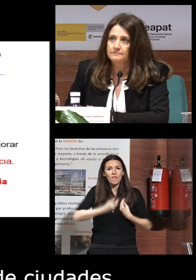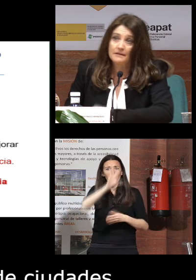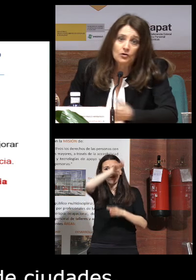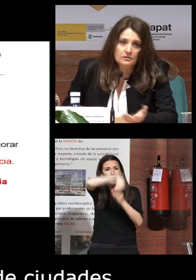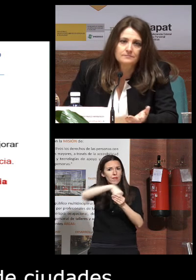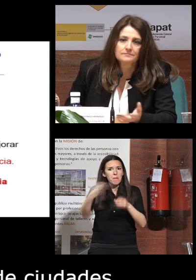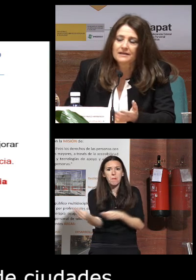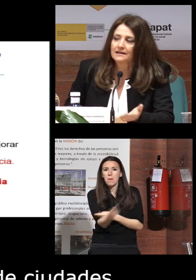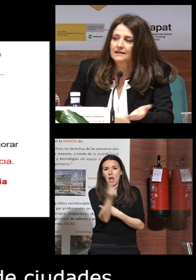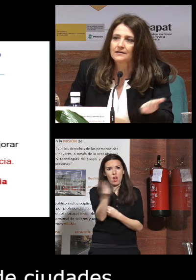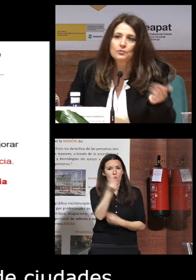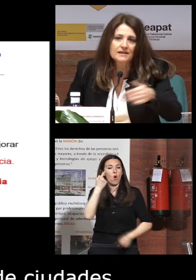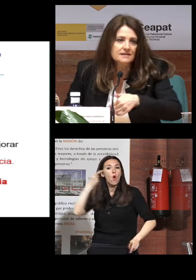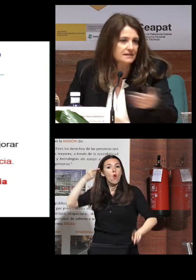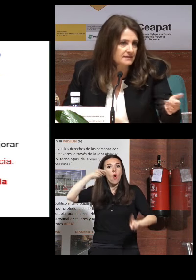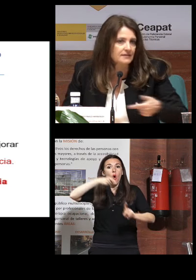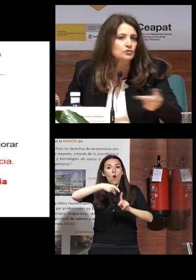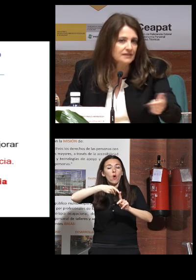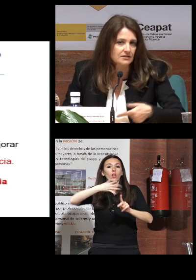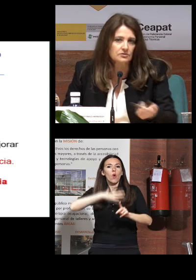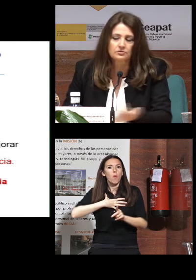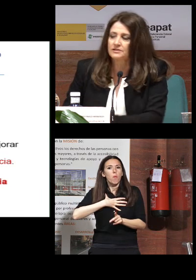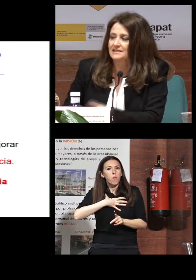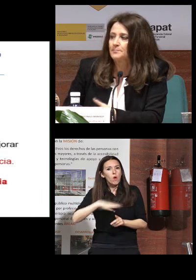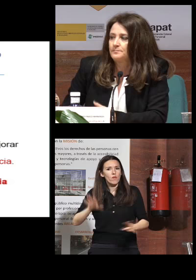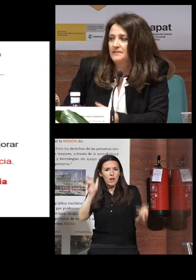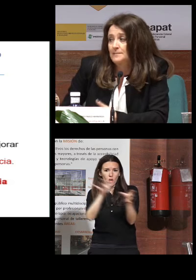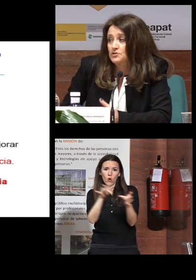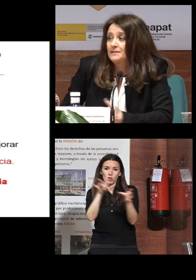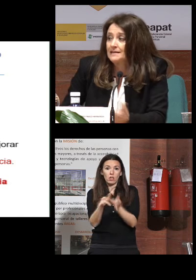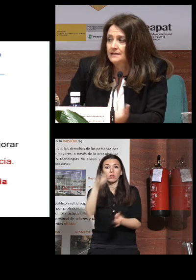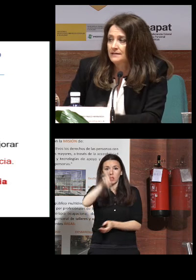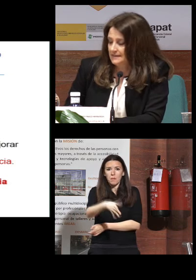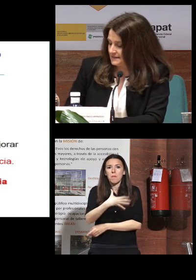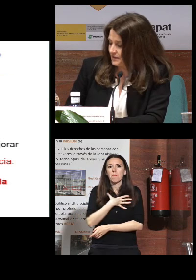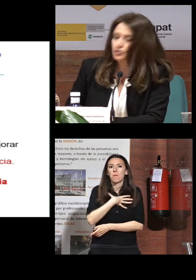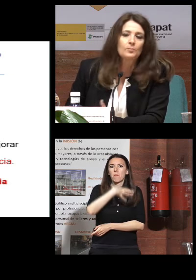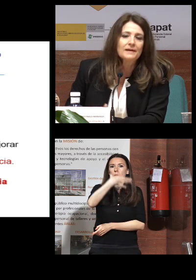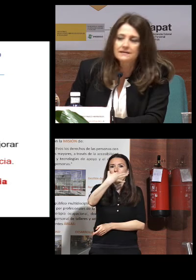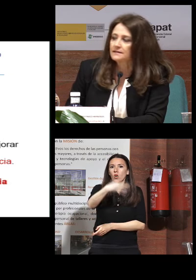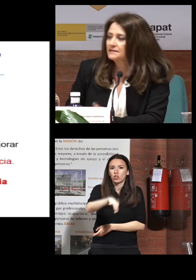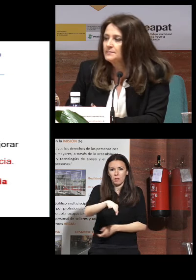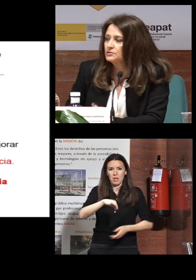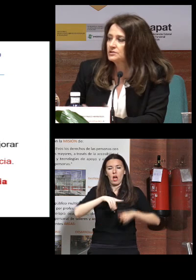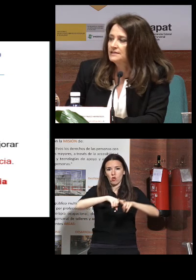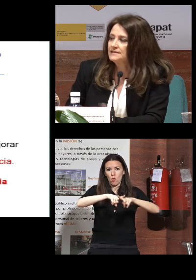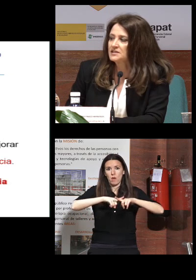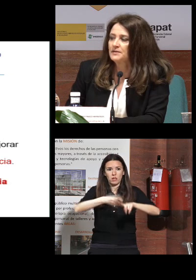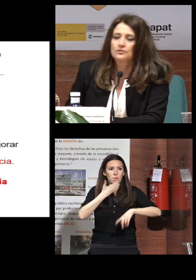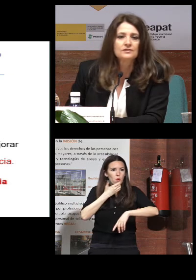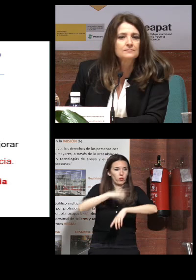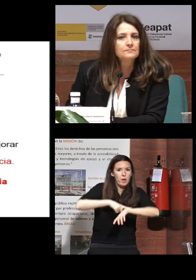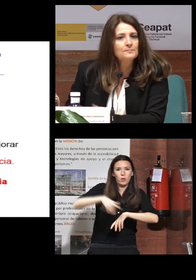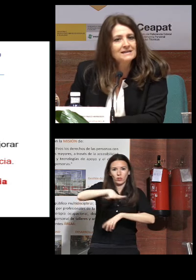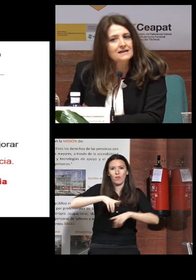mejor para que hubiese ese contacto y esa posibilidad de compartir tiempos y